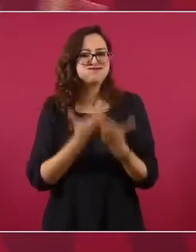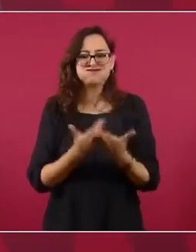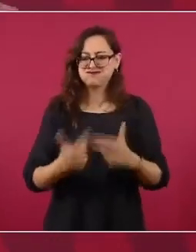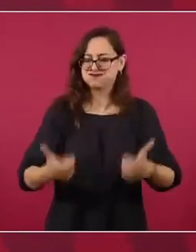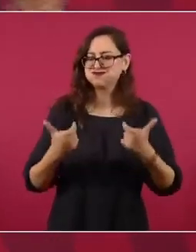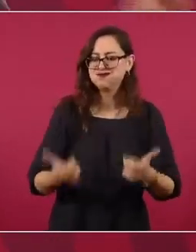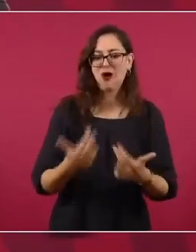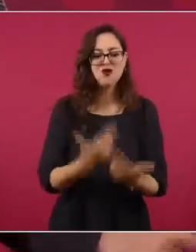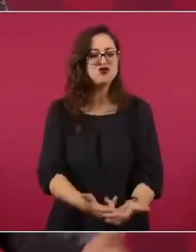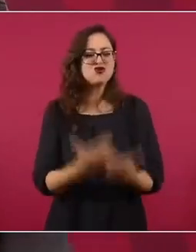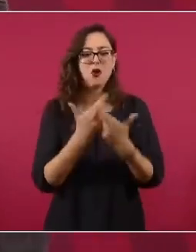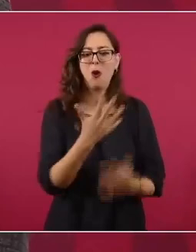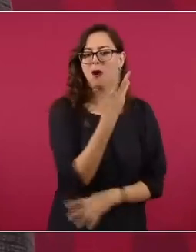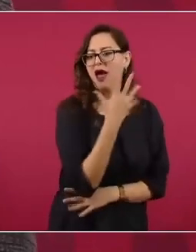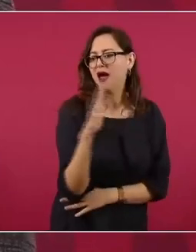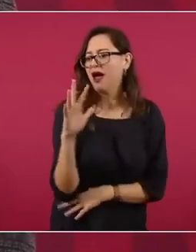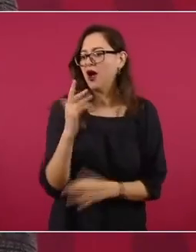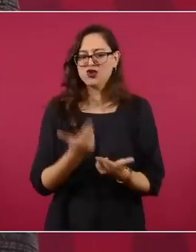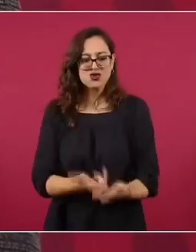nada más que por la corrupción.